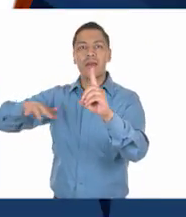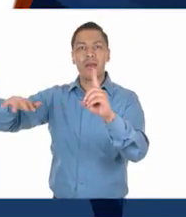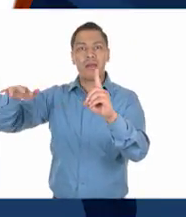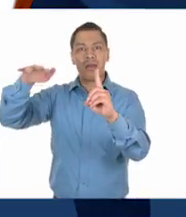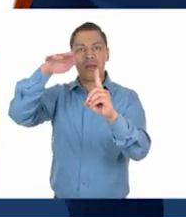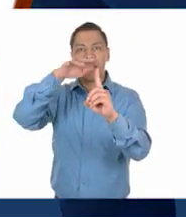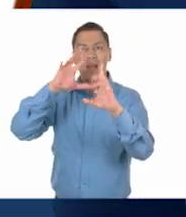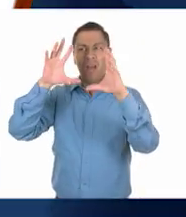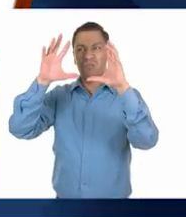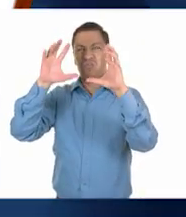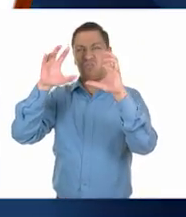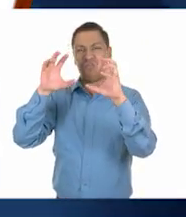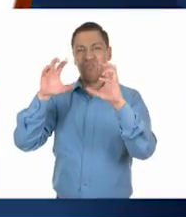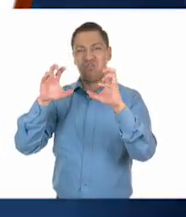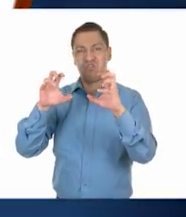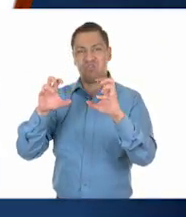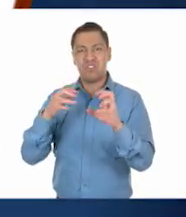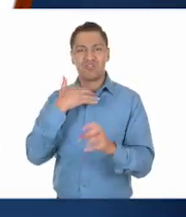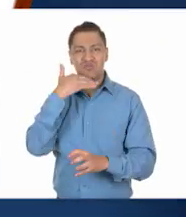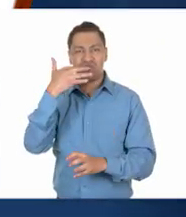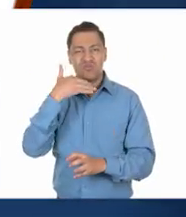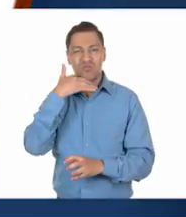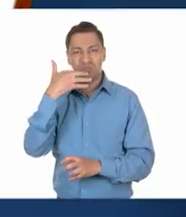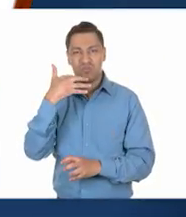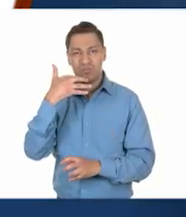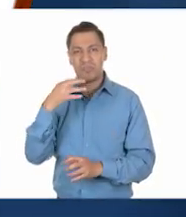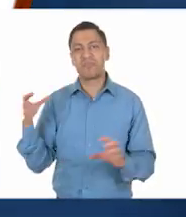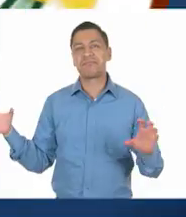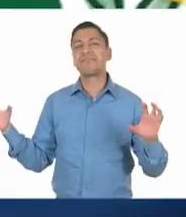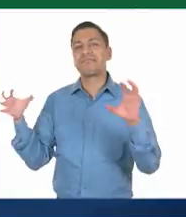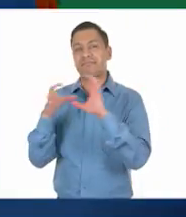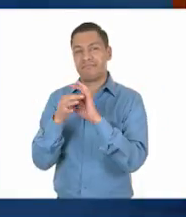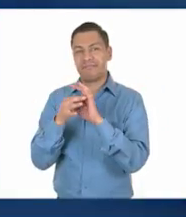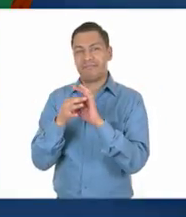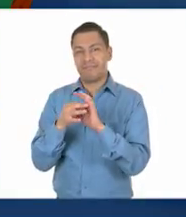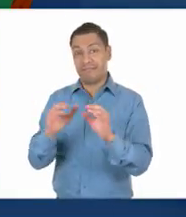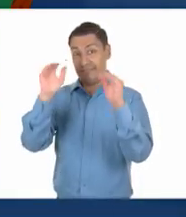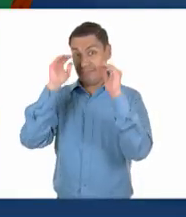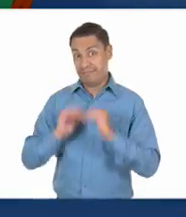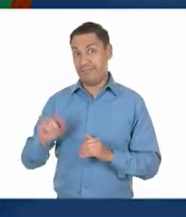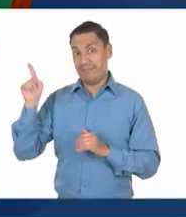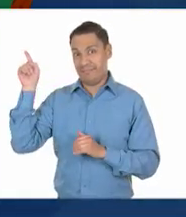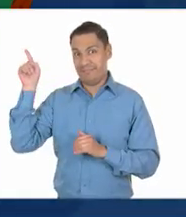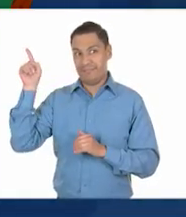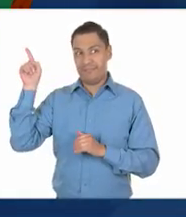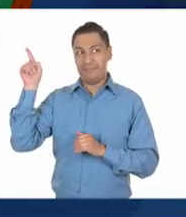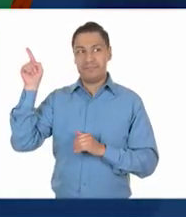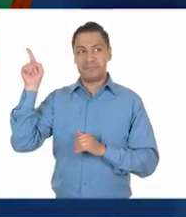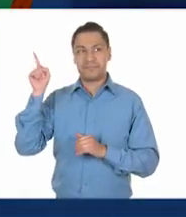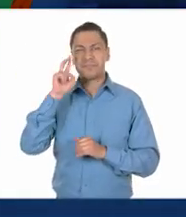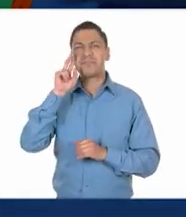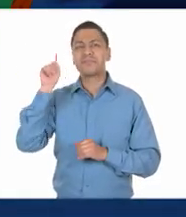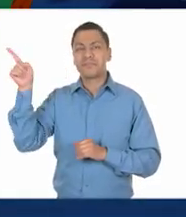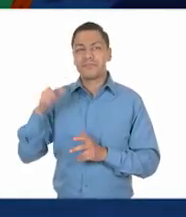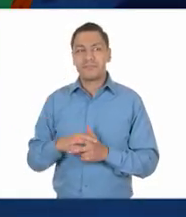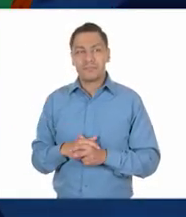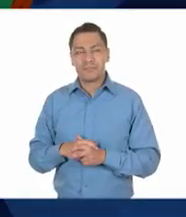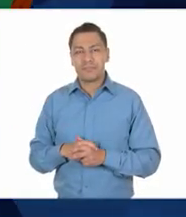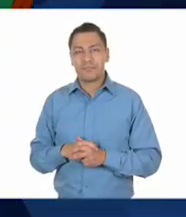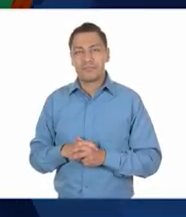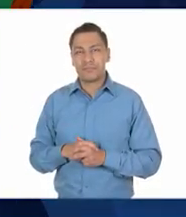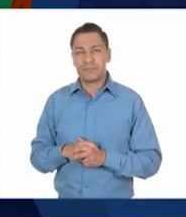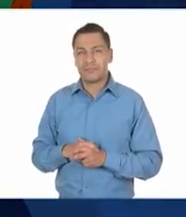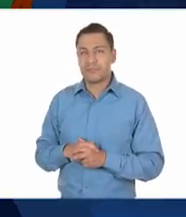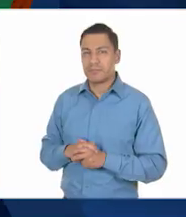Vamos entonces con la siguiente. Es también una imagen diferente, pero las mismas opciones. ¿Qué vemos? Ah,